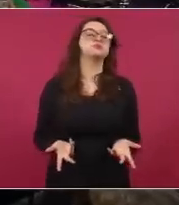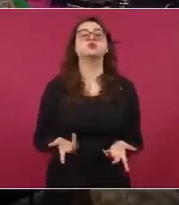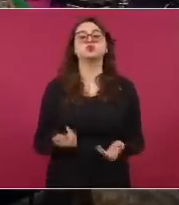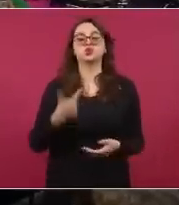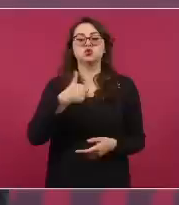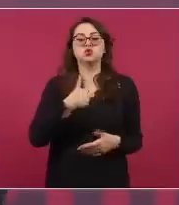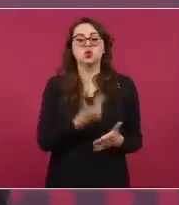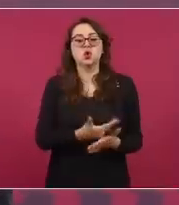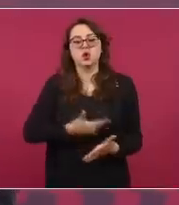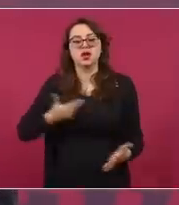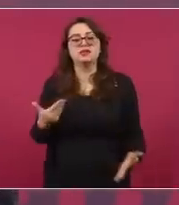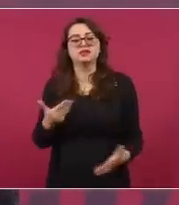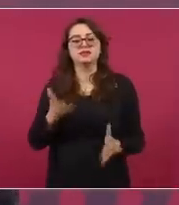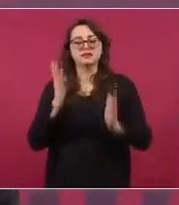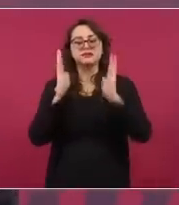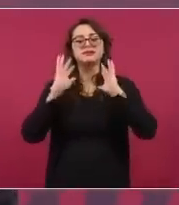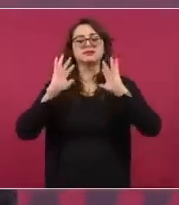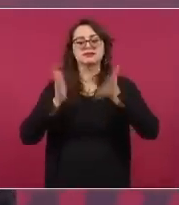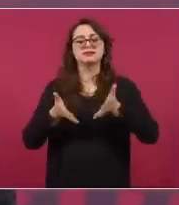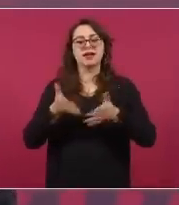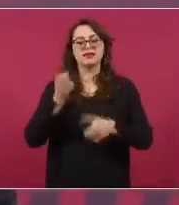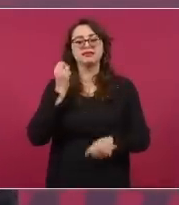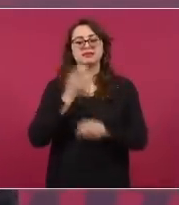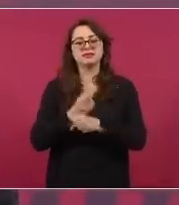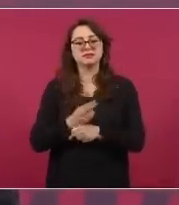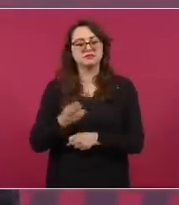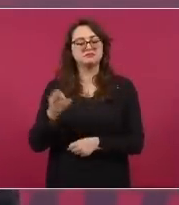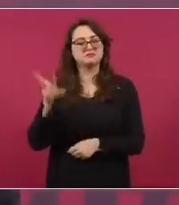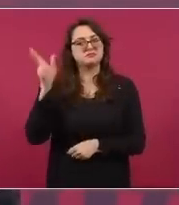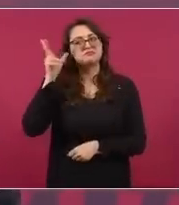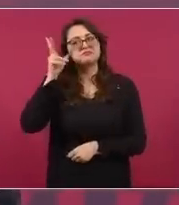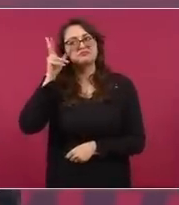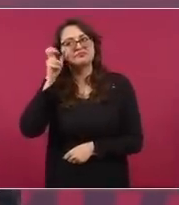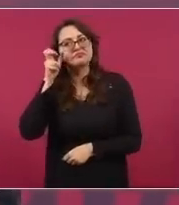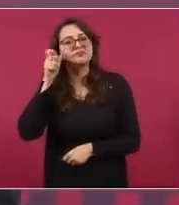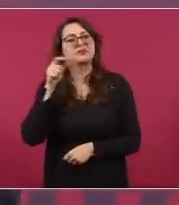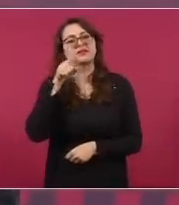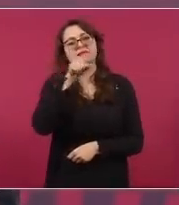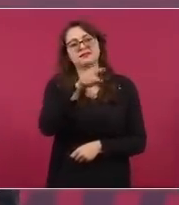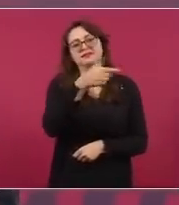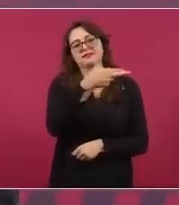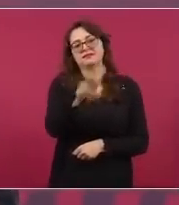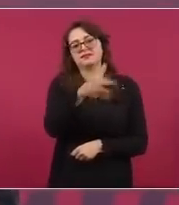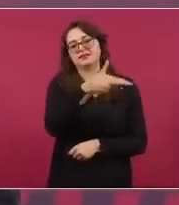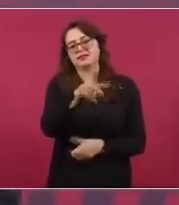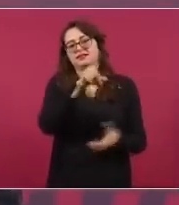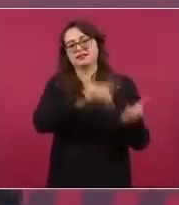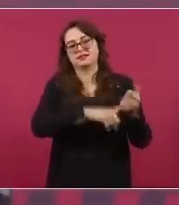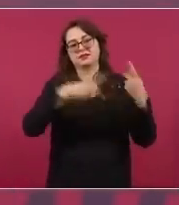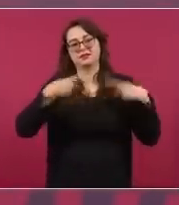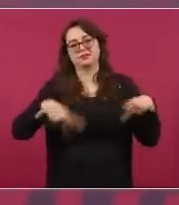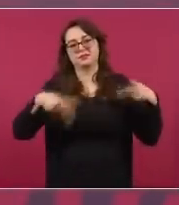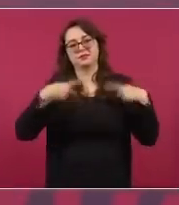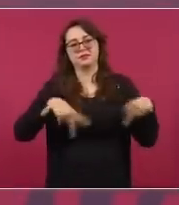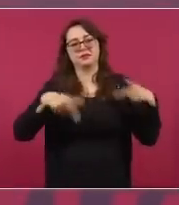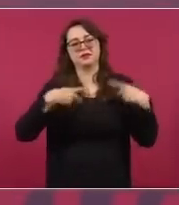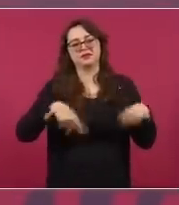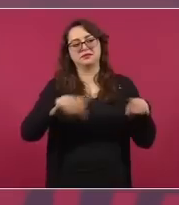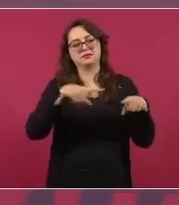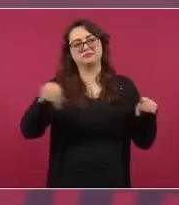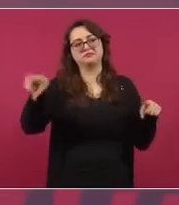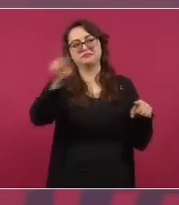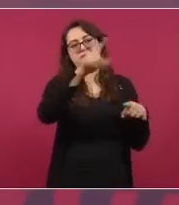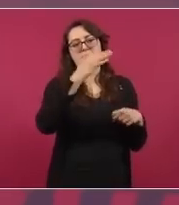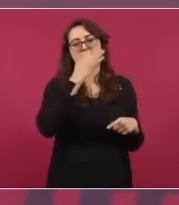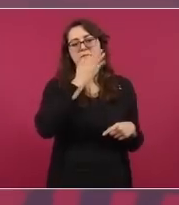golpe en donde estaba recibiendo el dinero